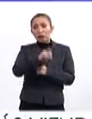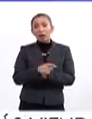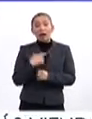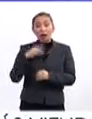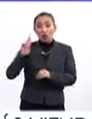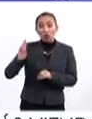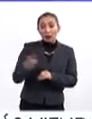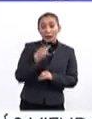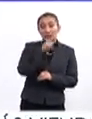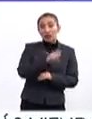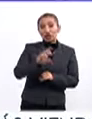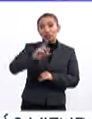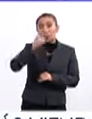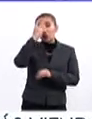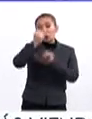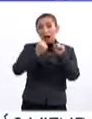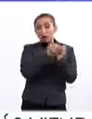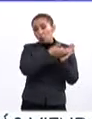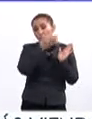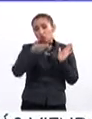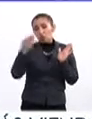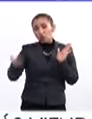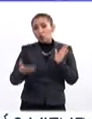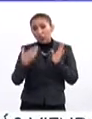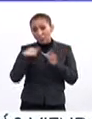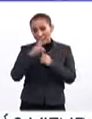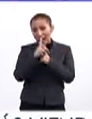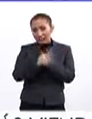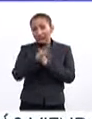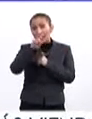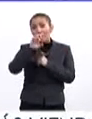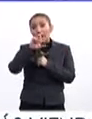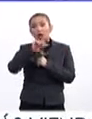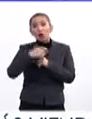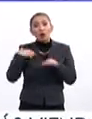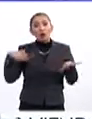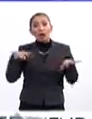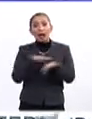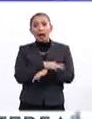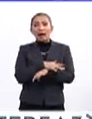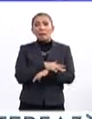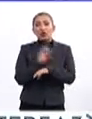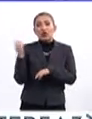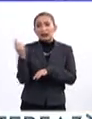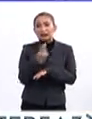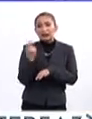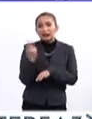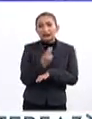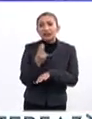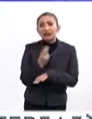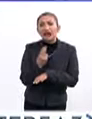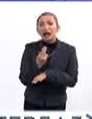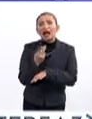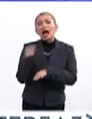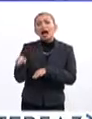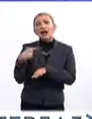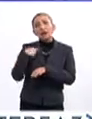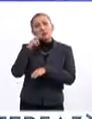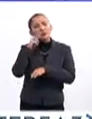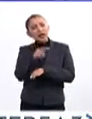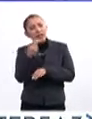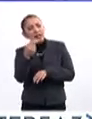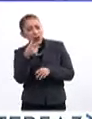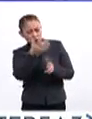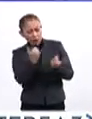Universidad de Deusto nació hace 132 años en el País Vasco, era un tiempo de mucho cambio, muchas necesidades industriales y los empresarios pidieron la